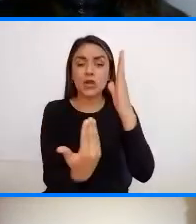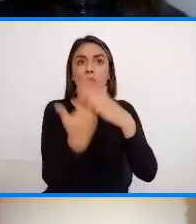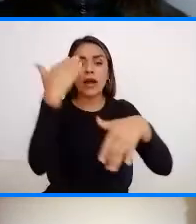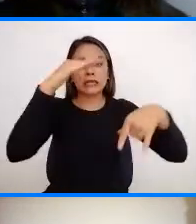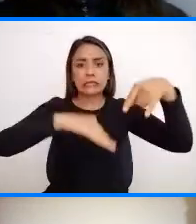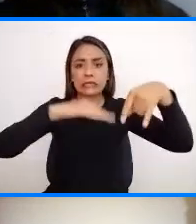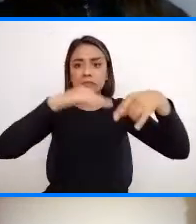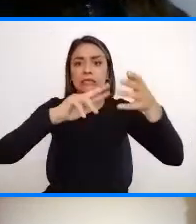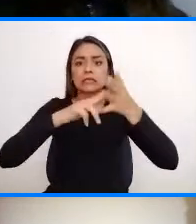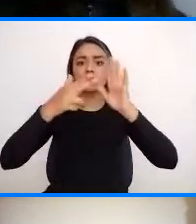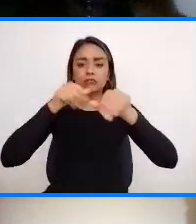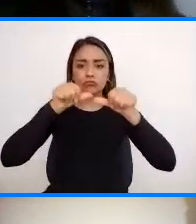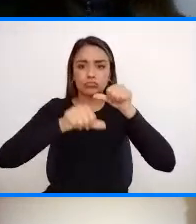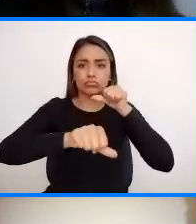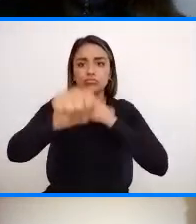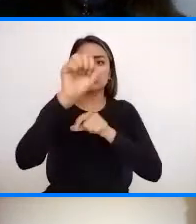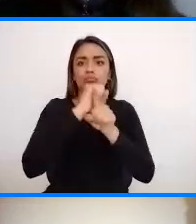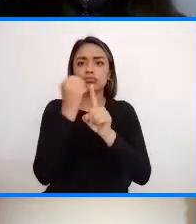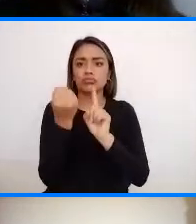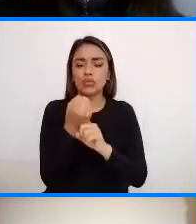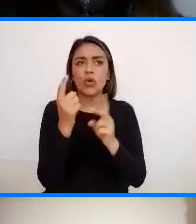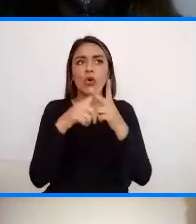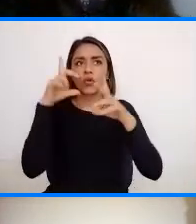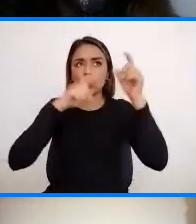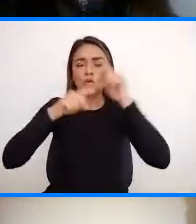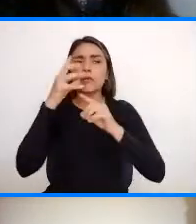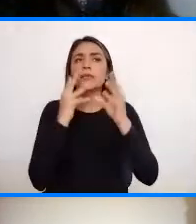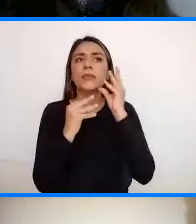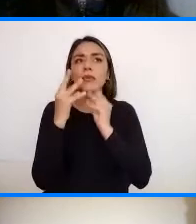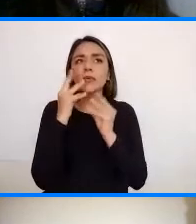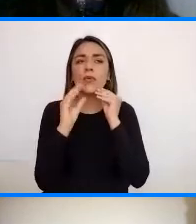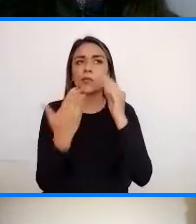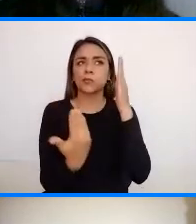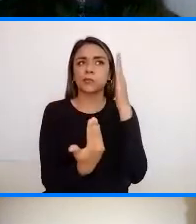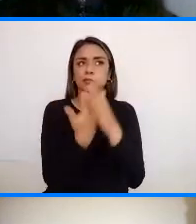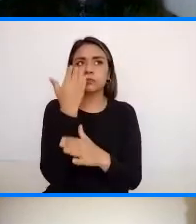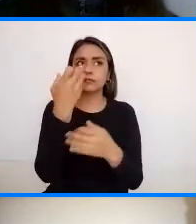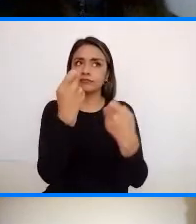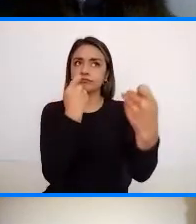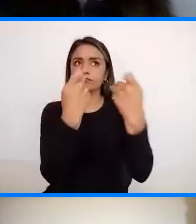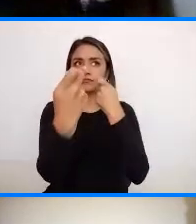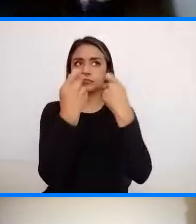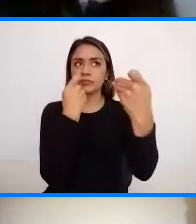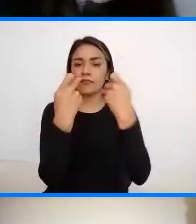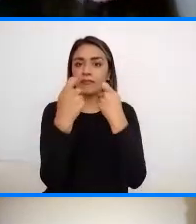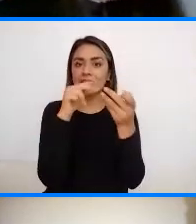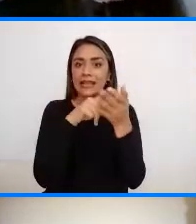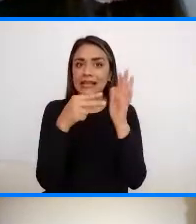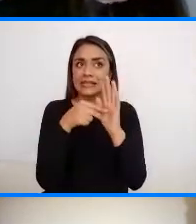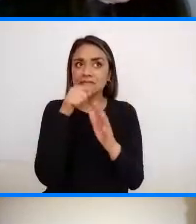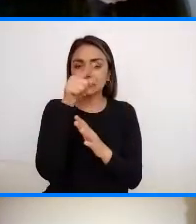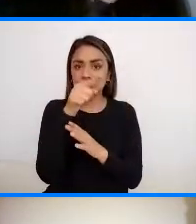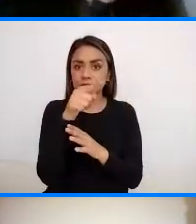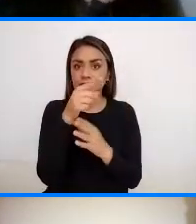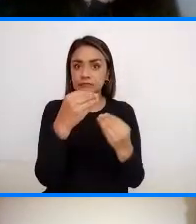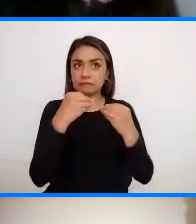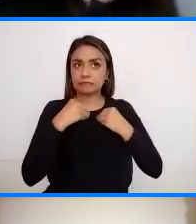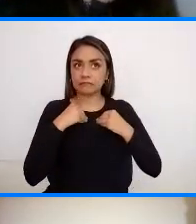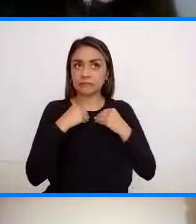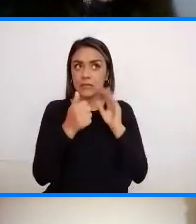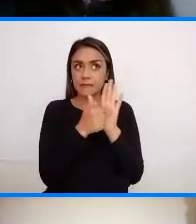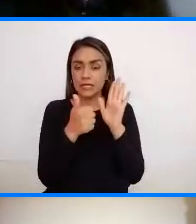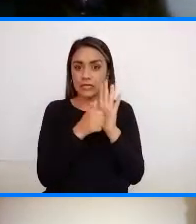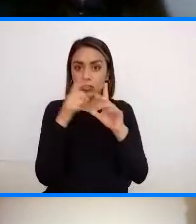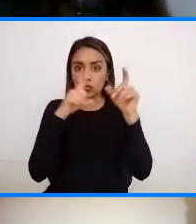Turismo sostenible Nuevas experiencias Y nuevas buenas explicaciones Eso se han llevado a la cátedra Eso me parece muy